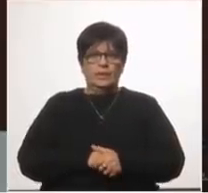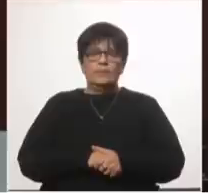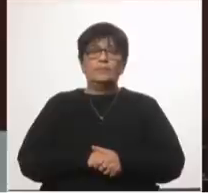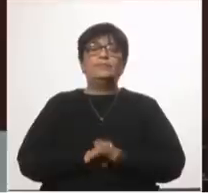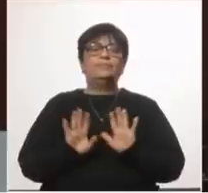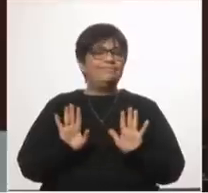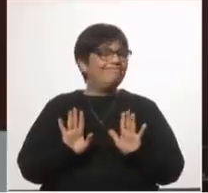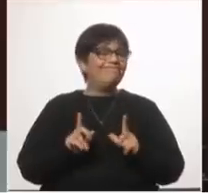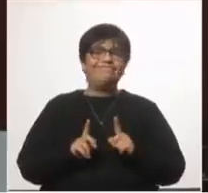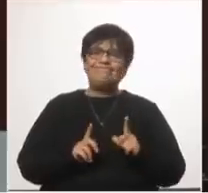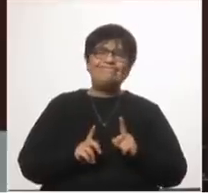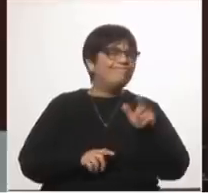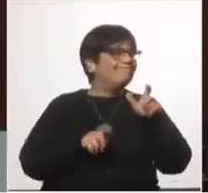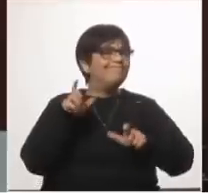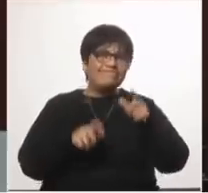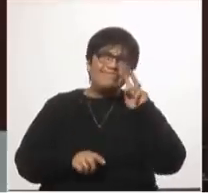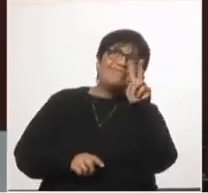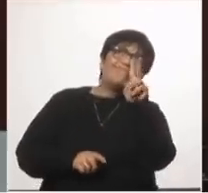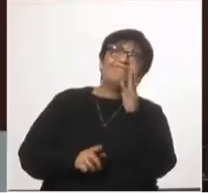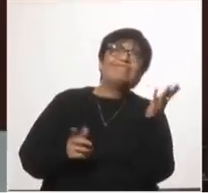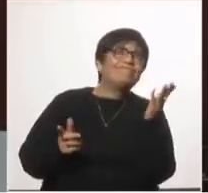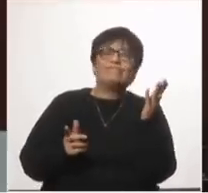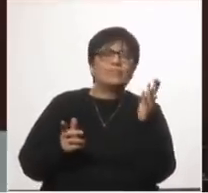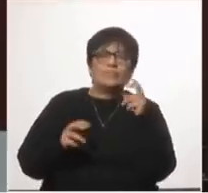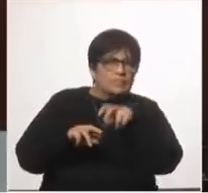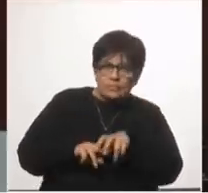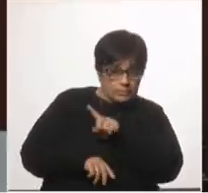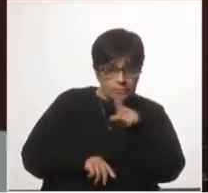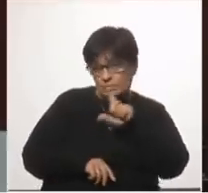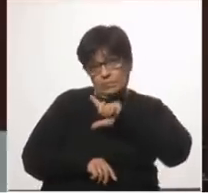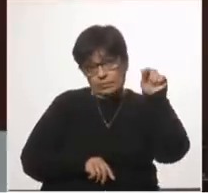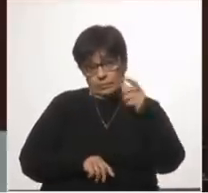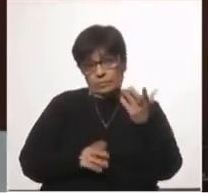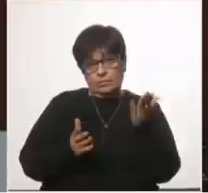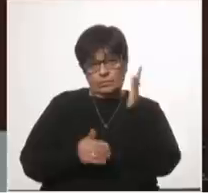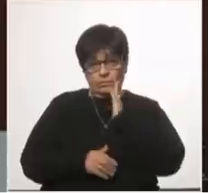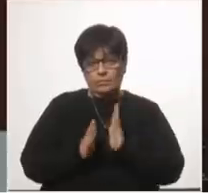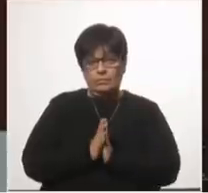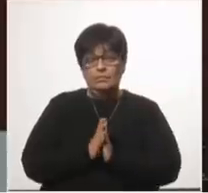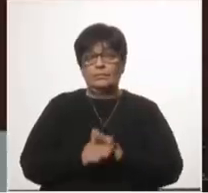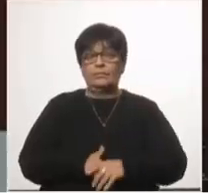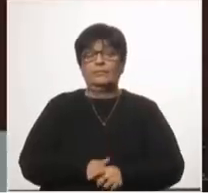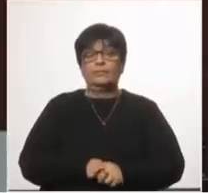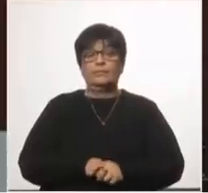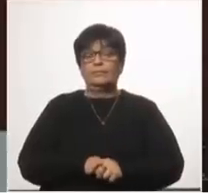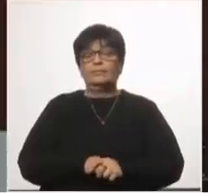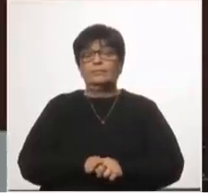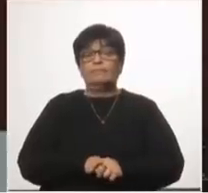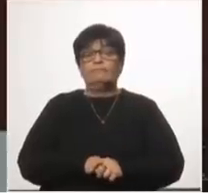todavía hay personas paradas en las barras les vamos a pedir que si no van a tomar asiento se retiren